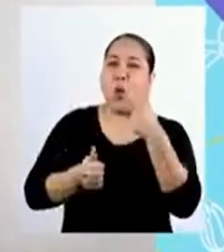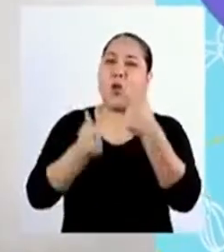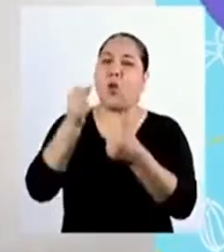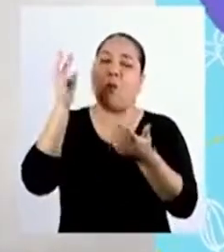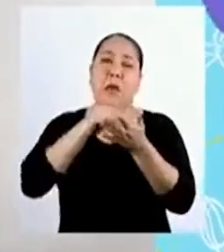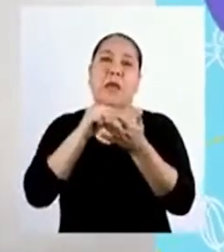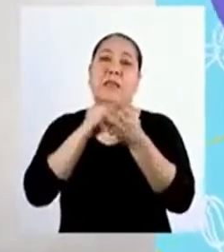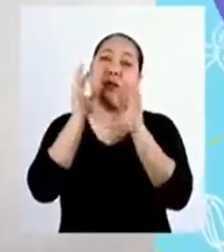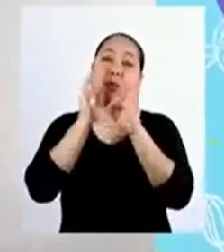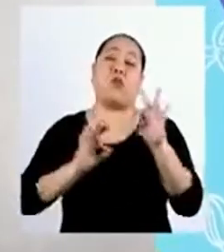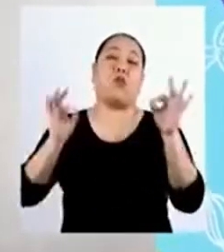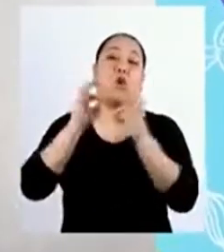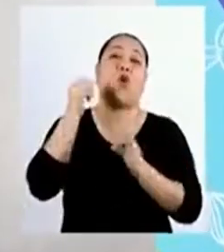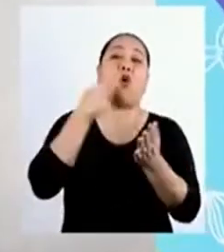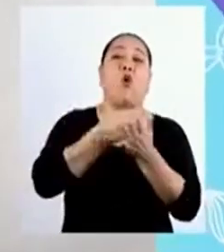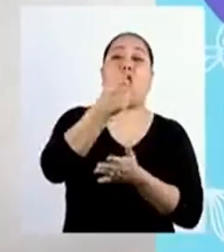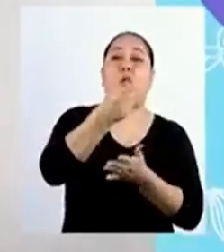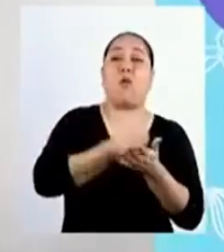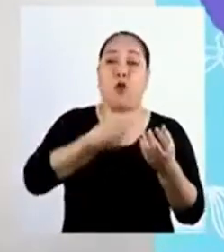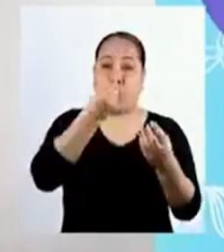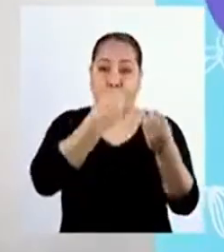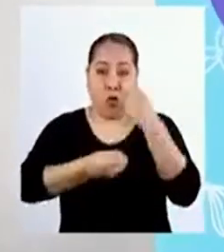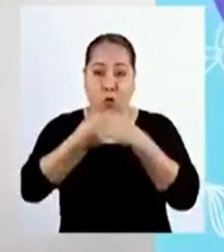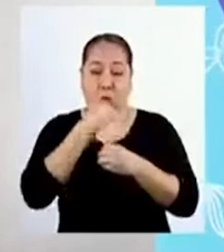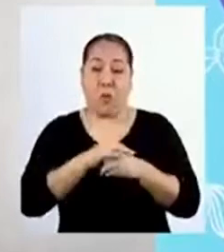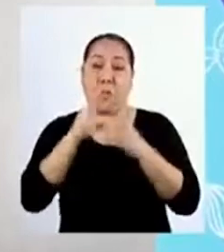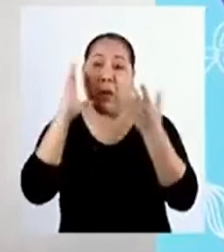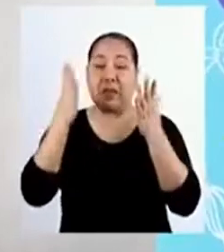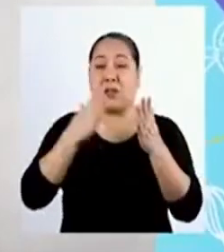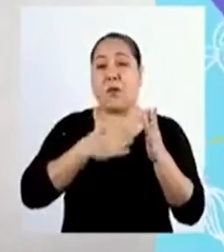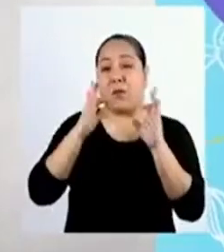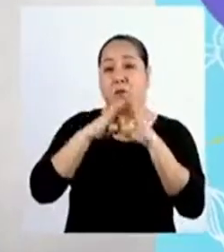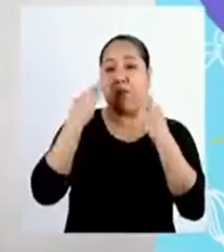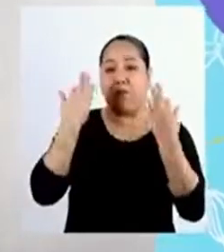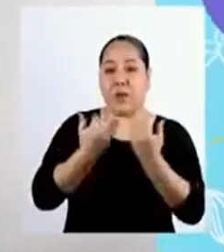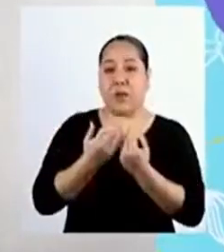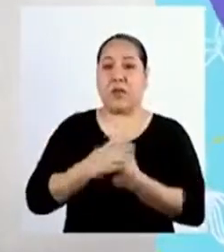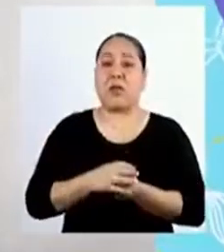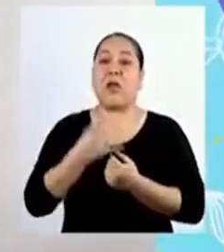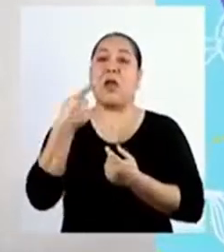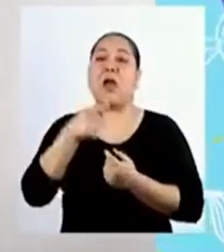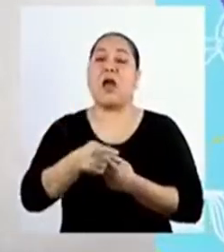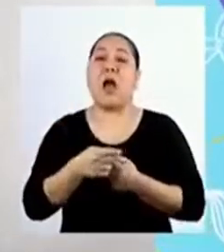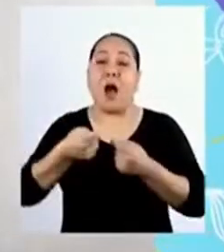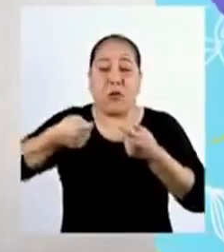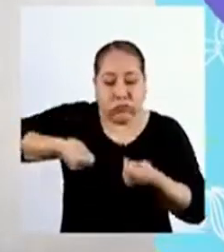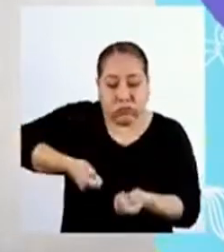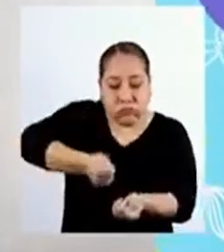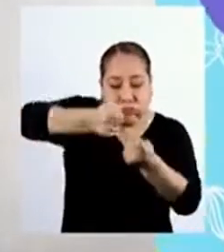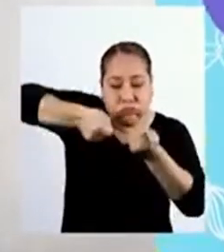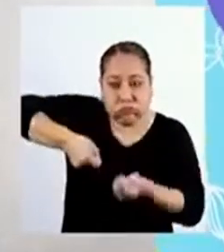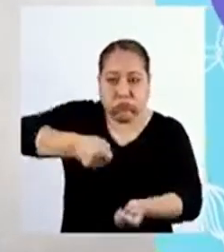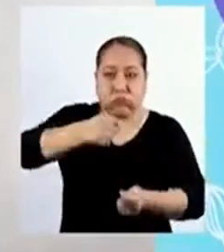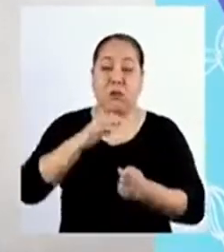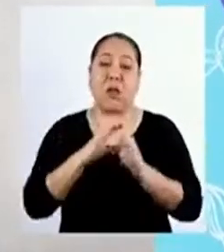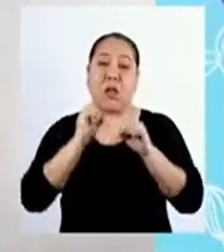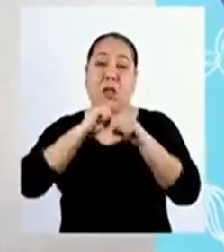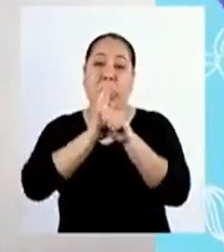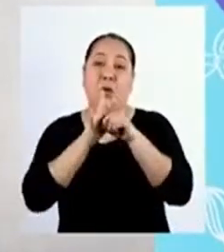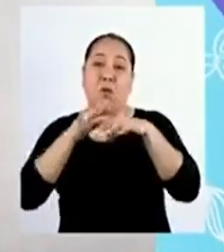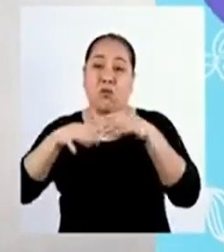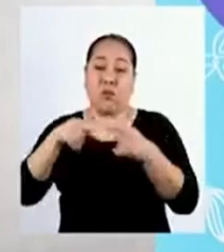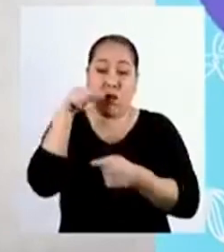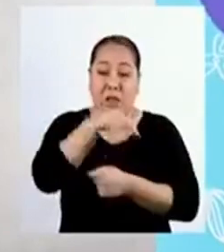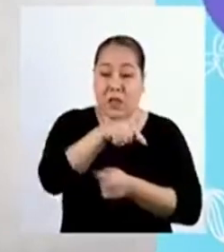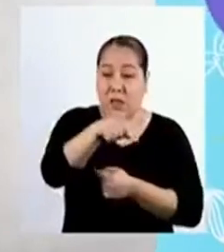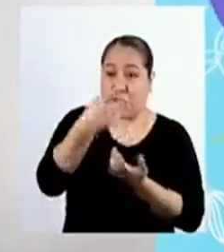comprar los alimentos. Una dificultad parecida la pasamos en mi familia, que se dedica a la agricultura. Por la pandemia, las verduras que